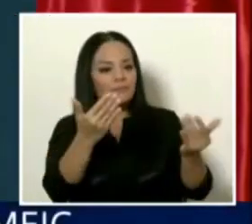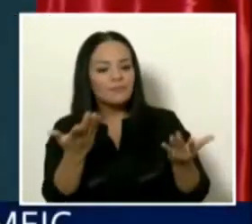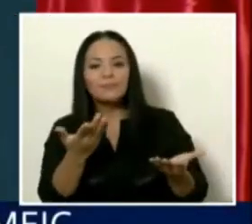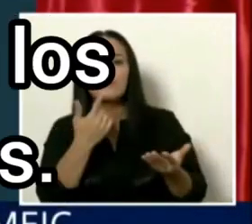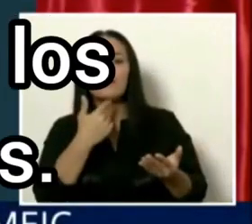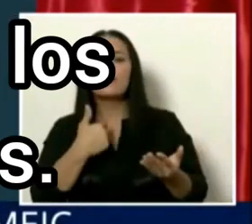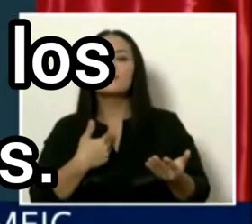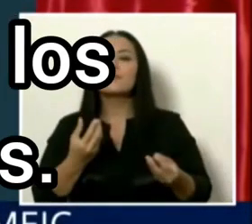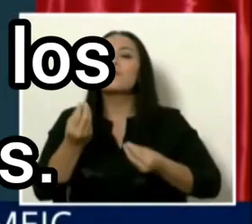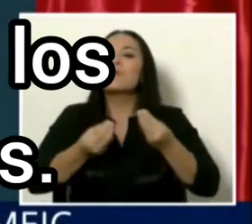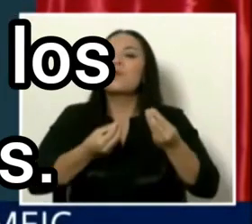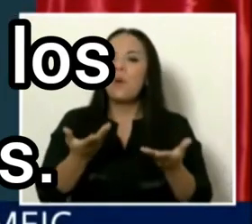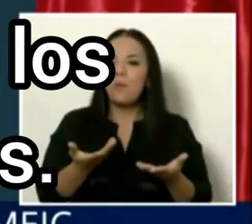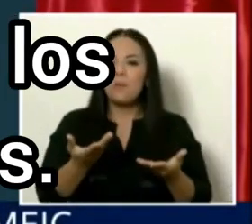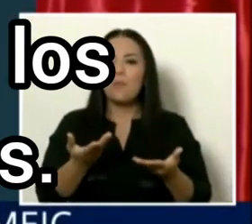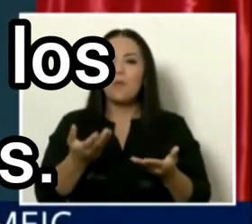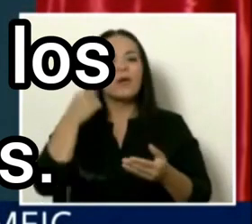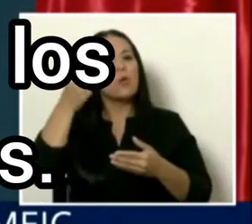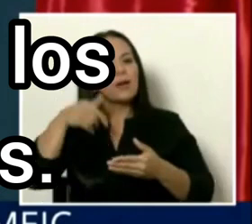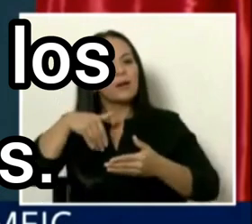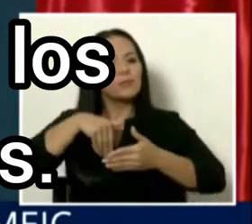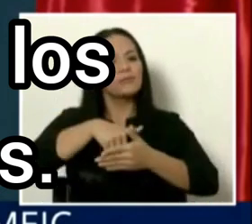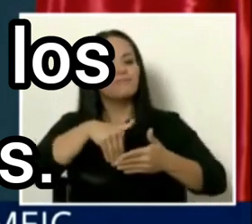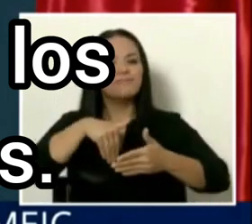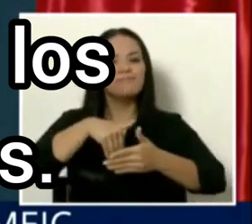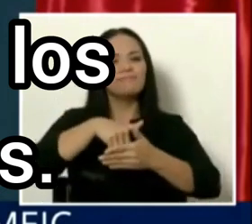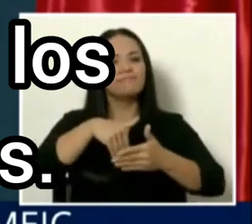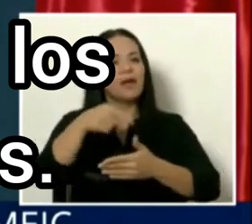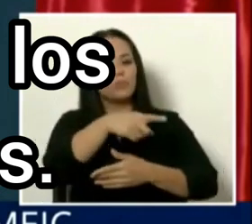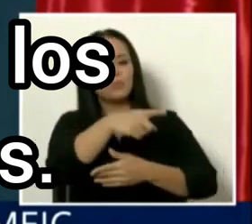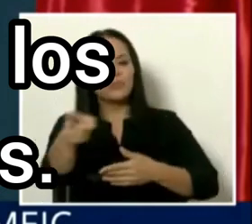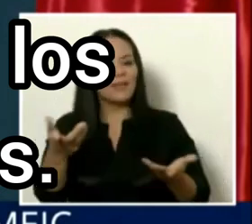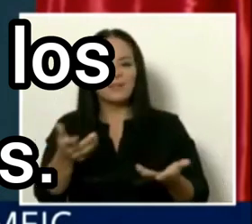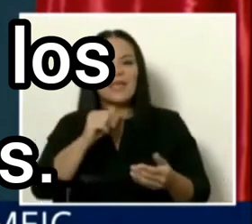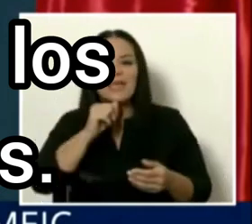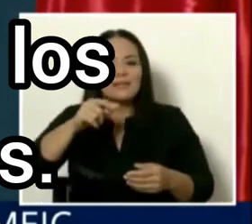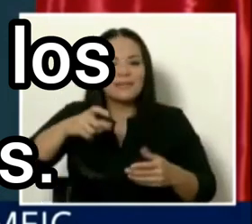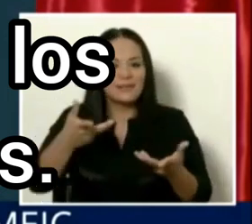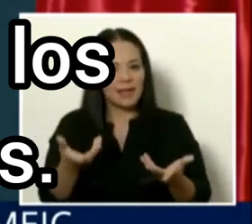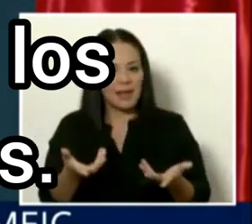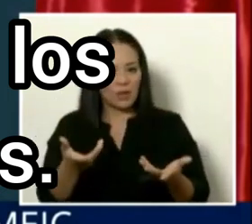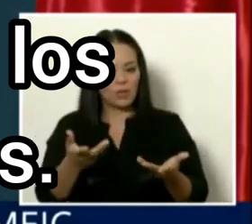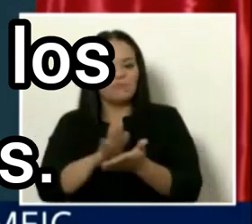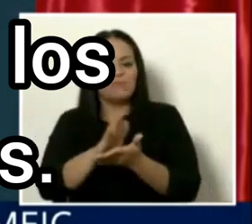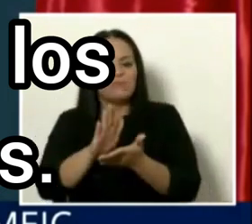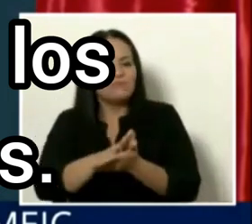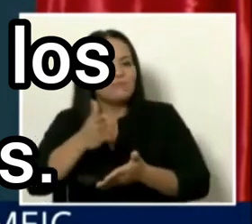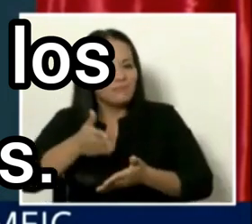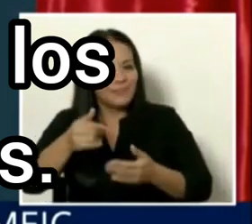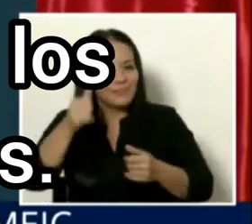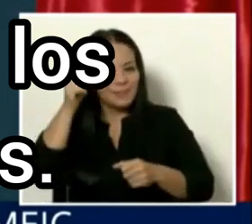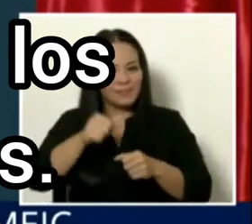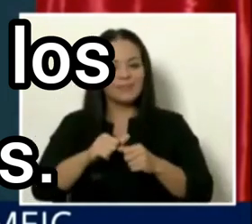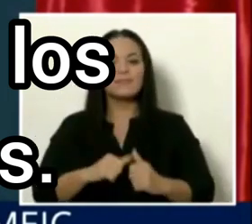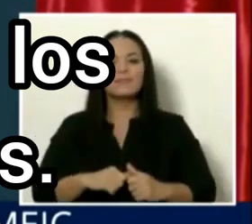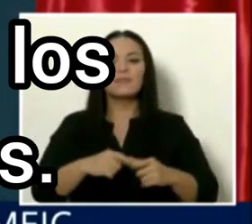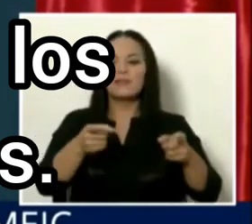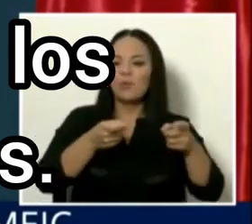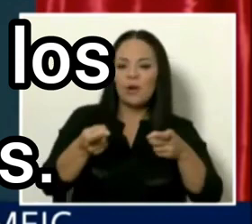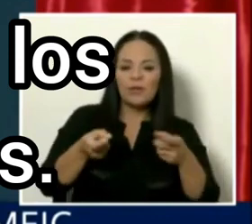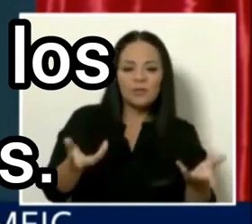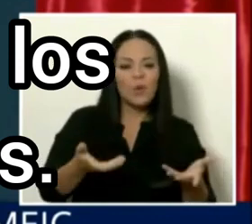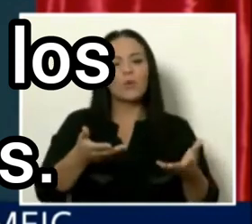cómo se le atraviesa el gobierno a usted de manera innecesaria? ¿Qué hace de las regulaciones, de los